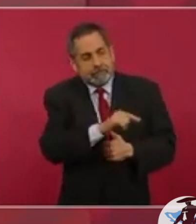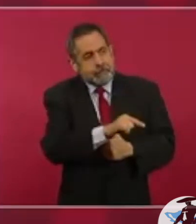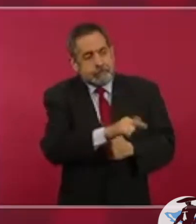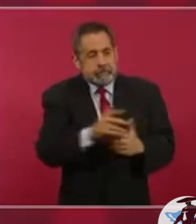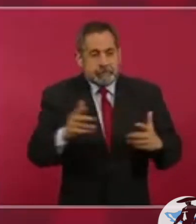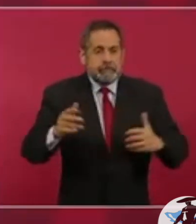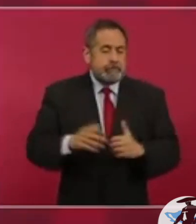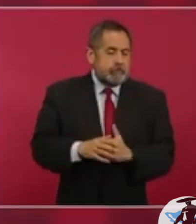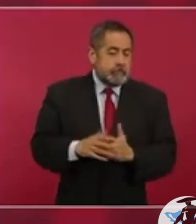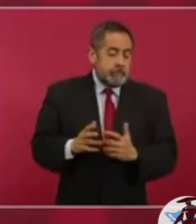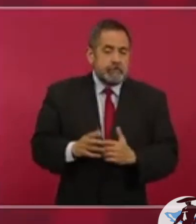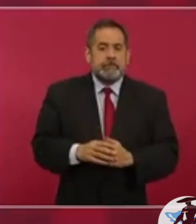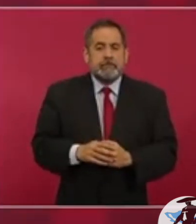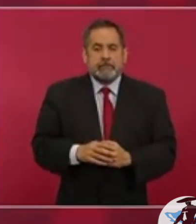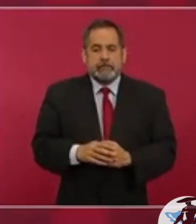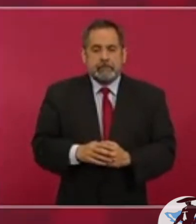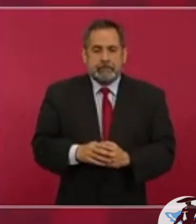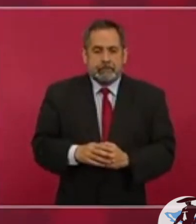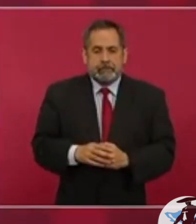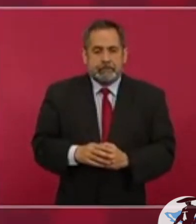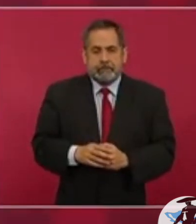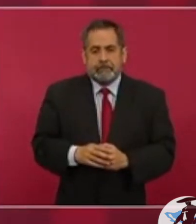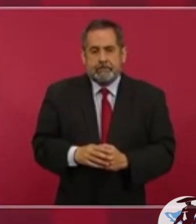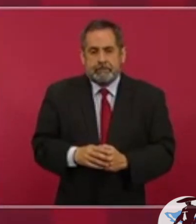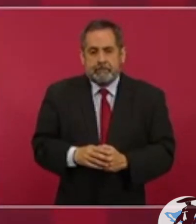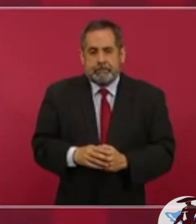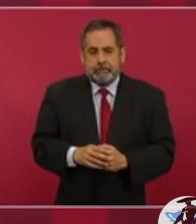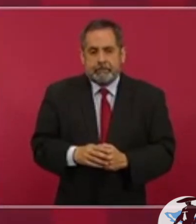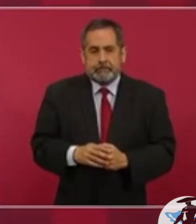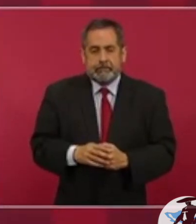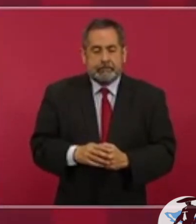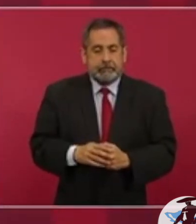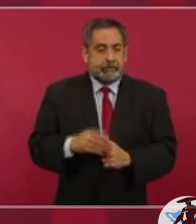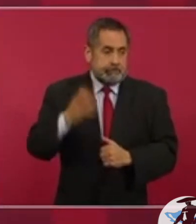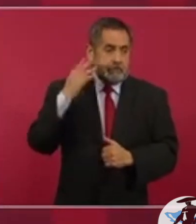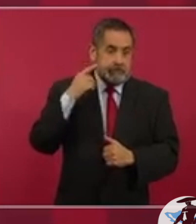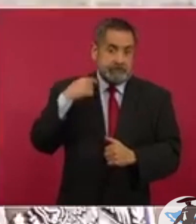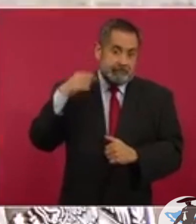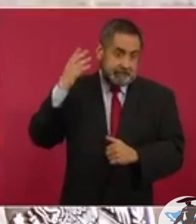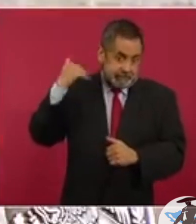Y bueno, hay una guerra.